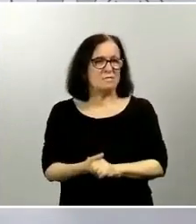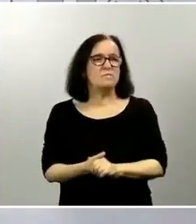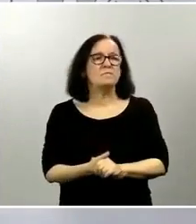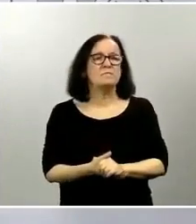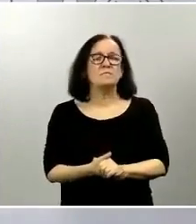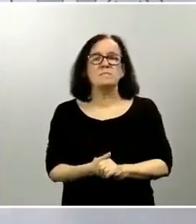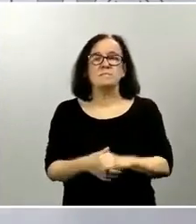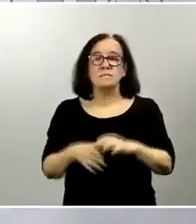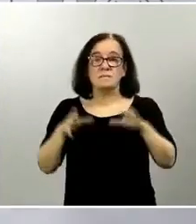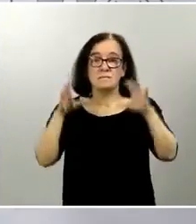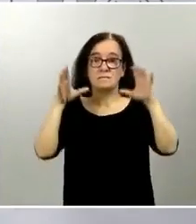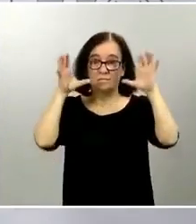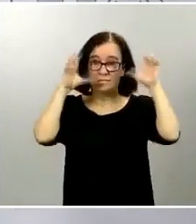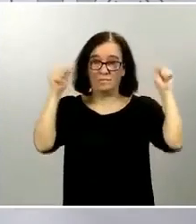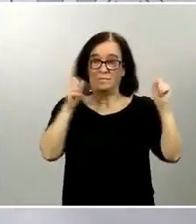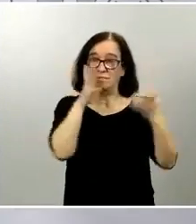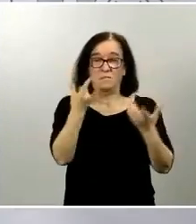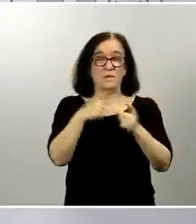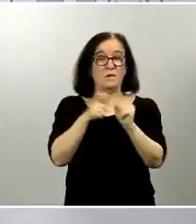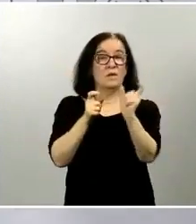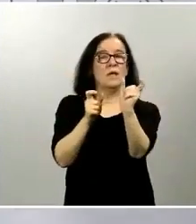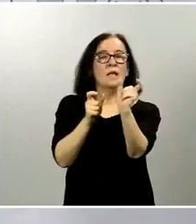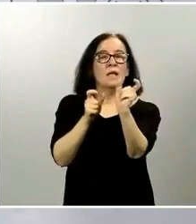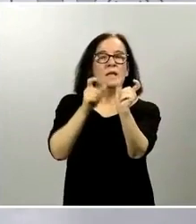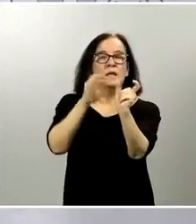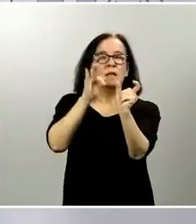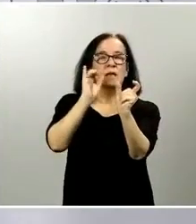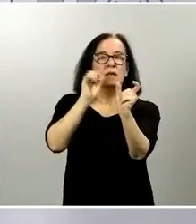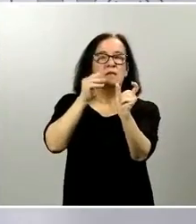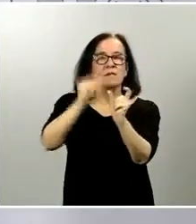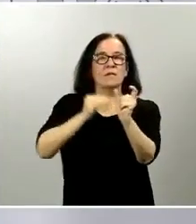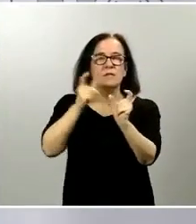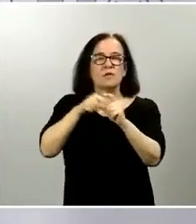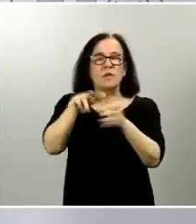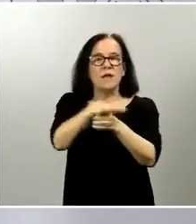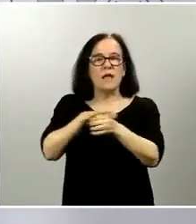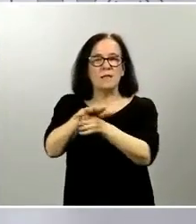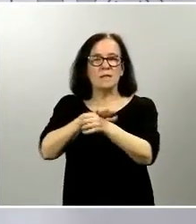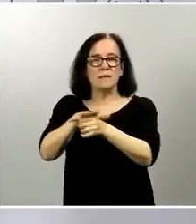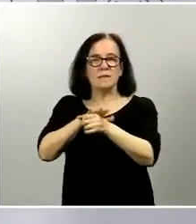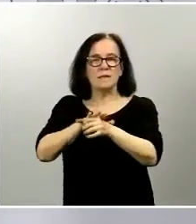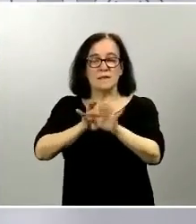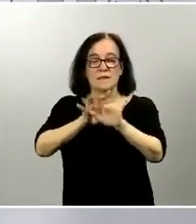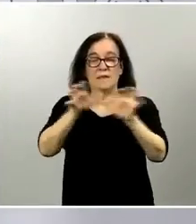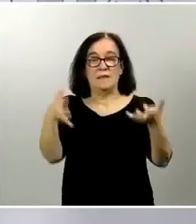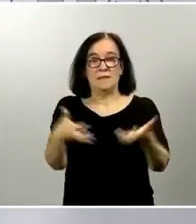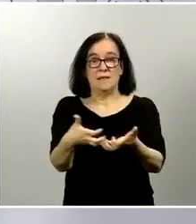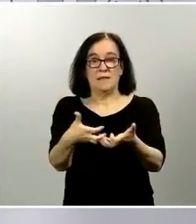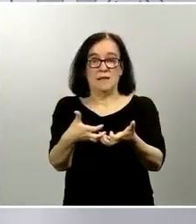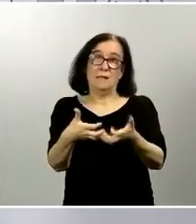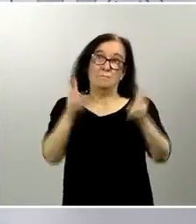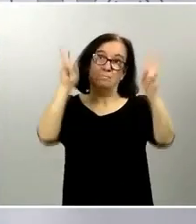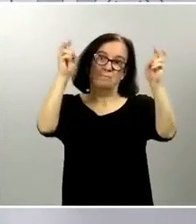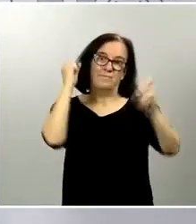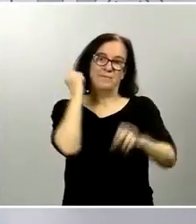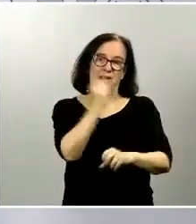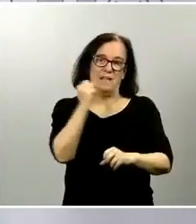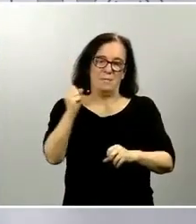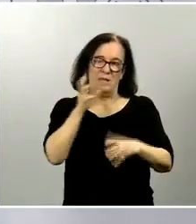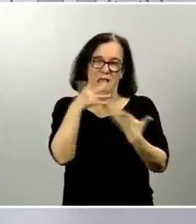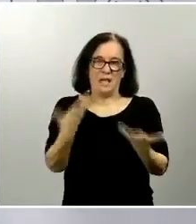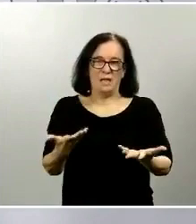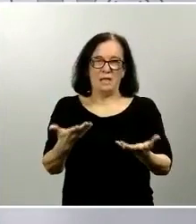phishing no es ni más ni menos que una terminología que se utiliza en el ámbito de la cibercriminalidad y es básicamente